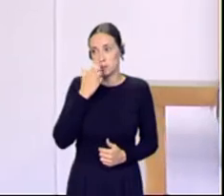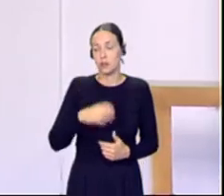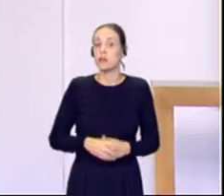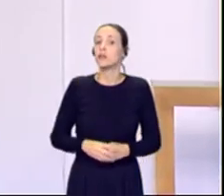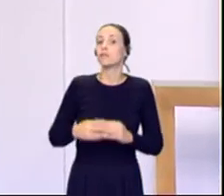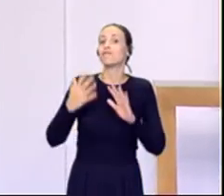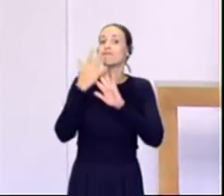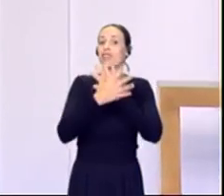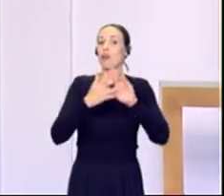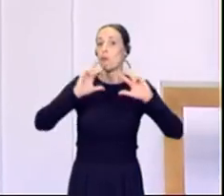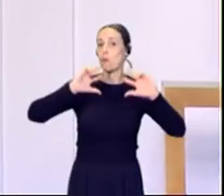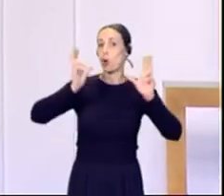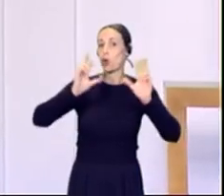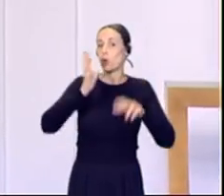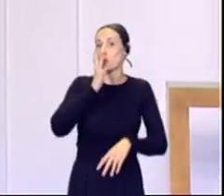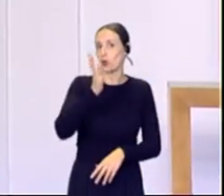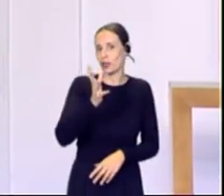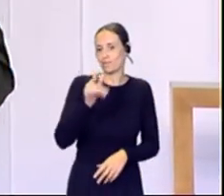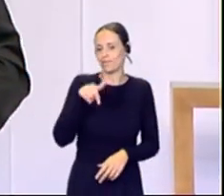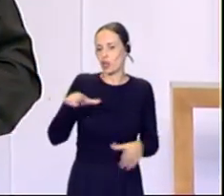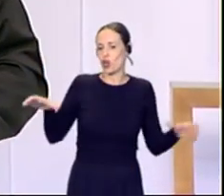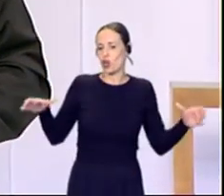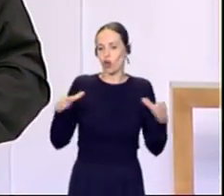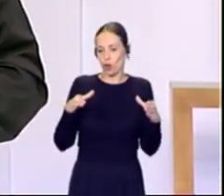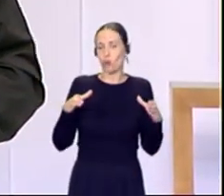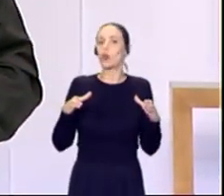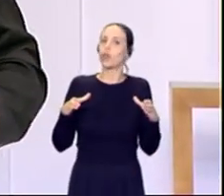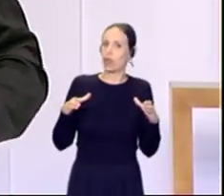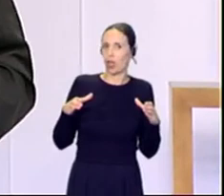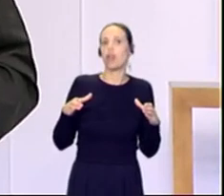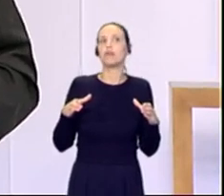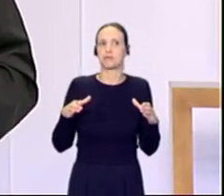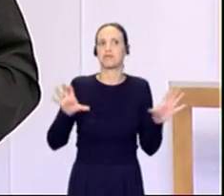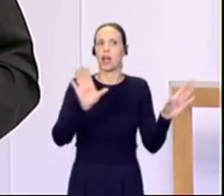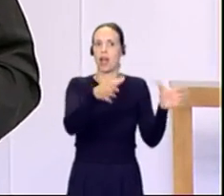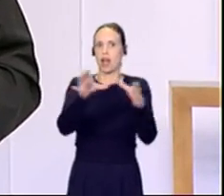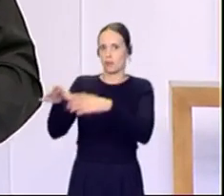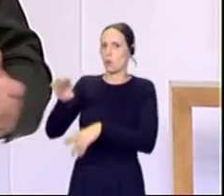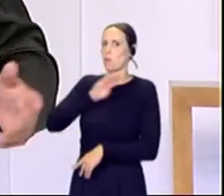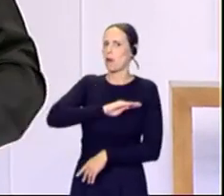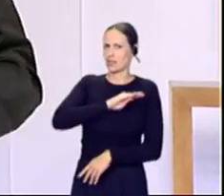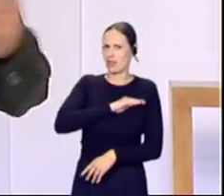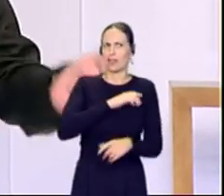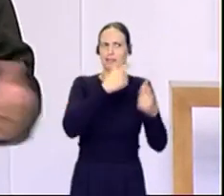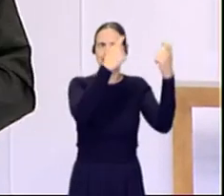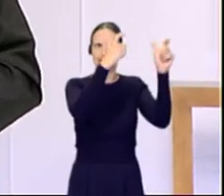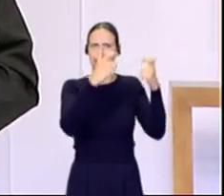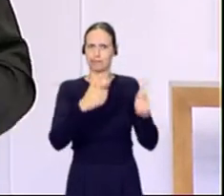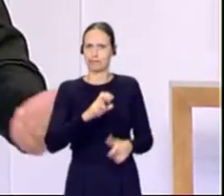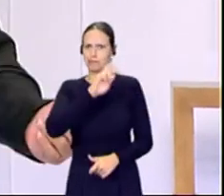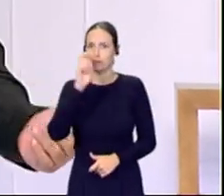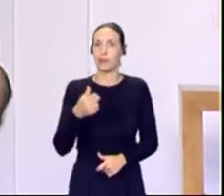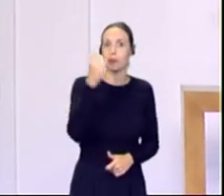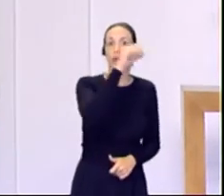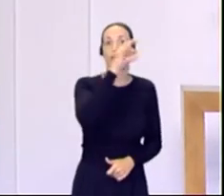Y hablamos de voleibol porque esta es una comunidad con un gran número de equipos, una gran cantidad de equipos en distintas categorías masculina y femenina.